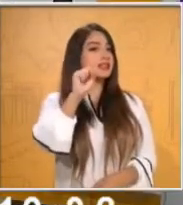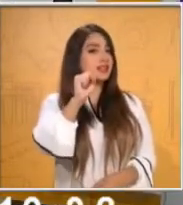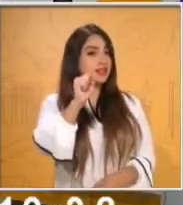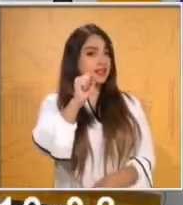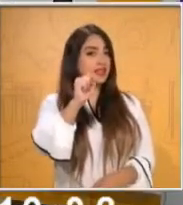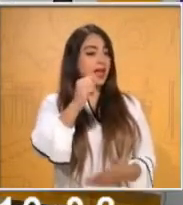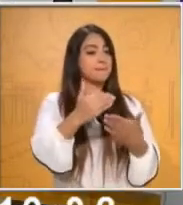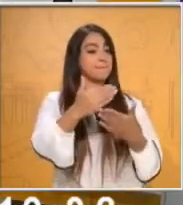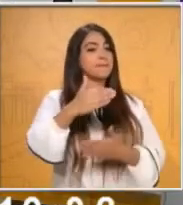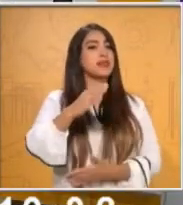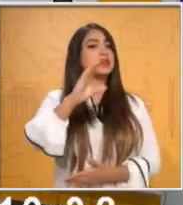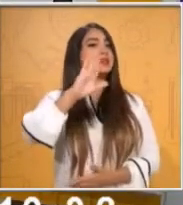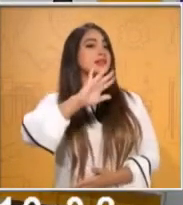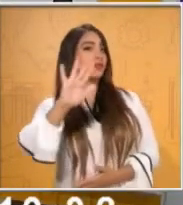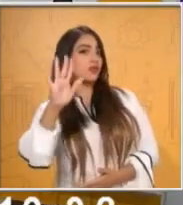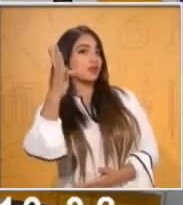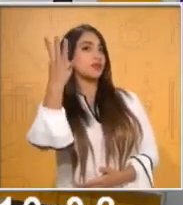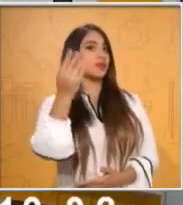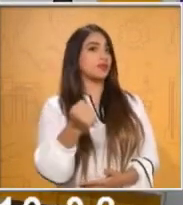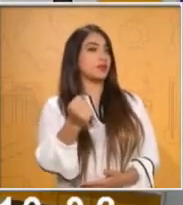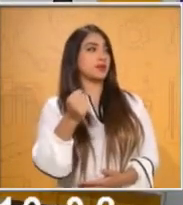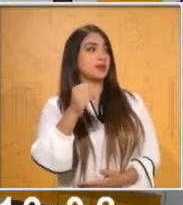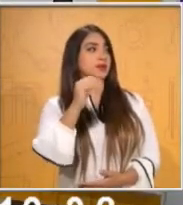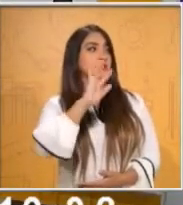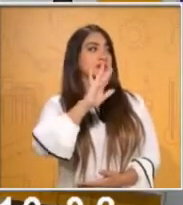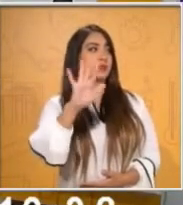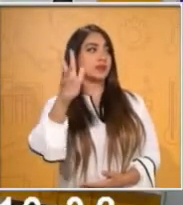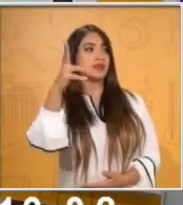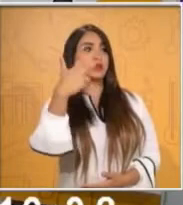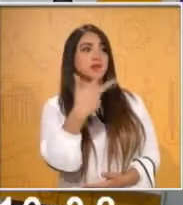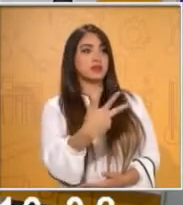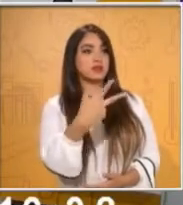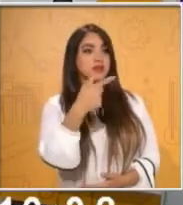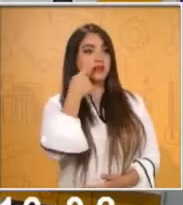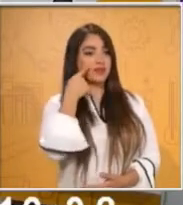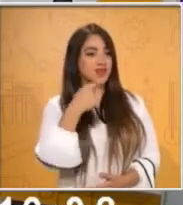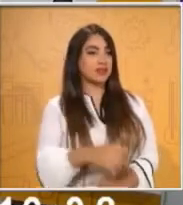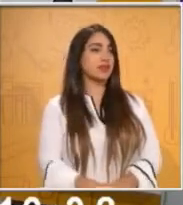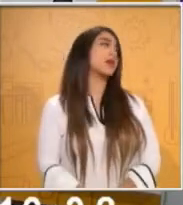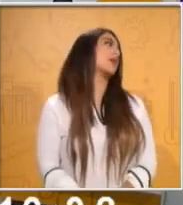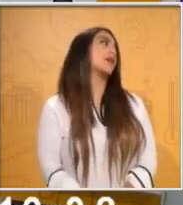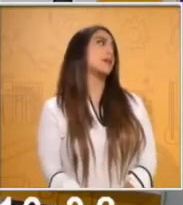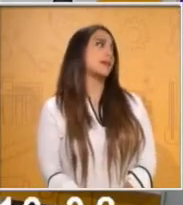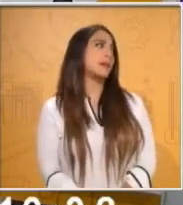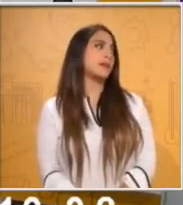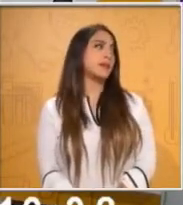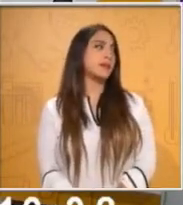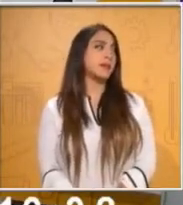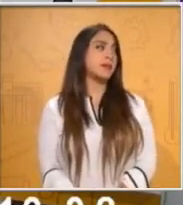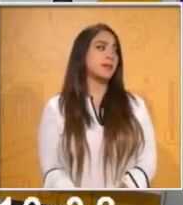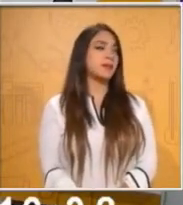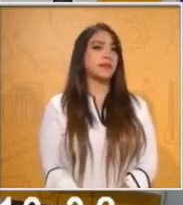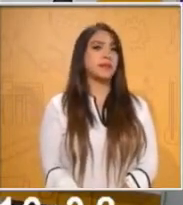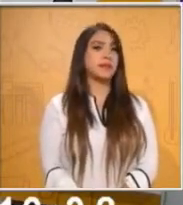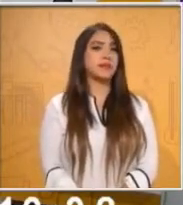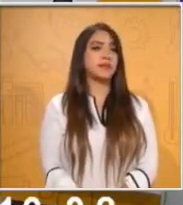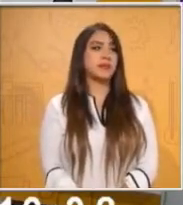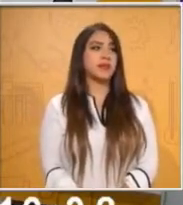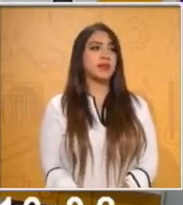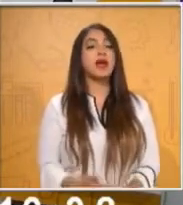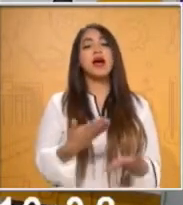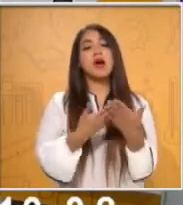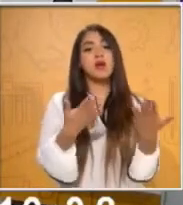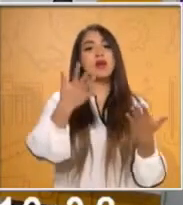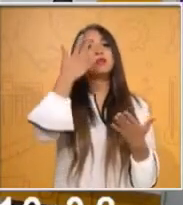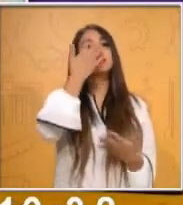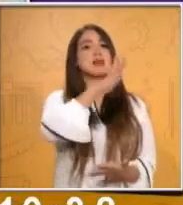59. 58. Esa es la segunda vertiente. En la siguiente parte vamos a irnos de 10 en